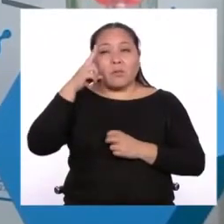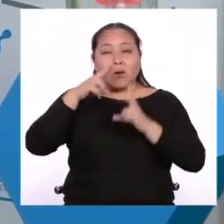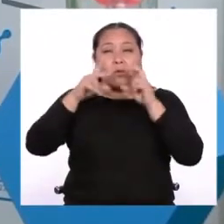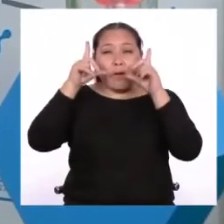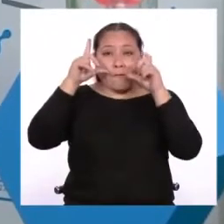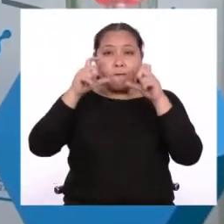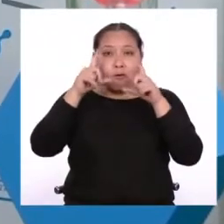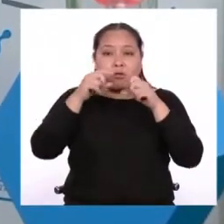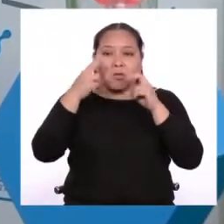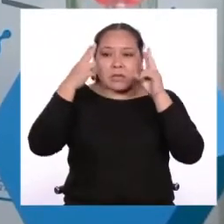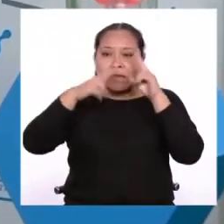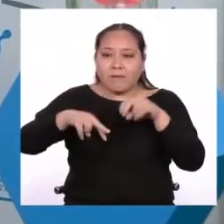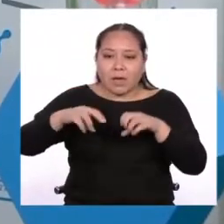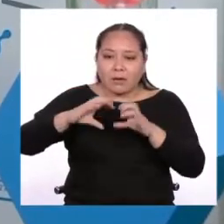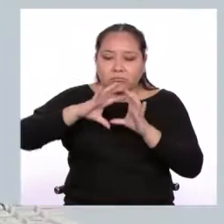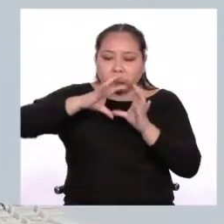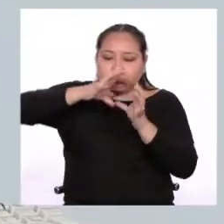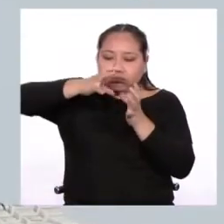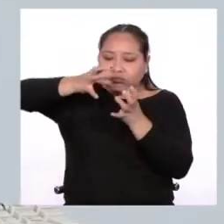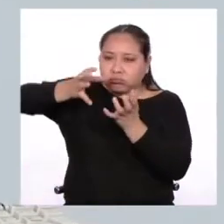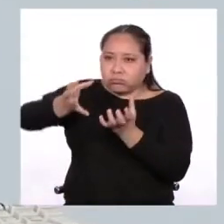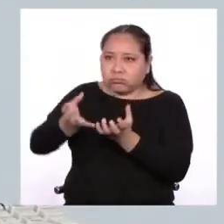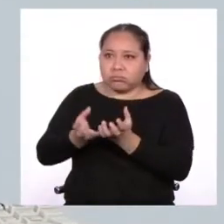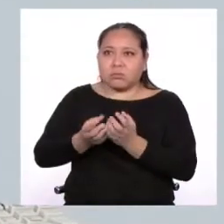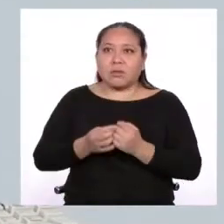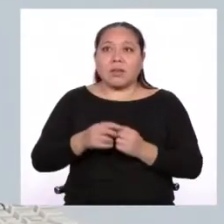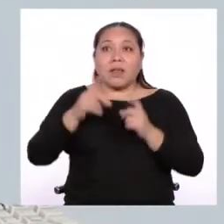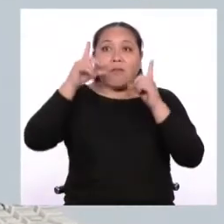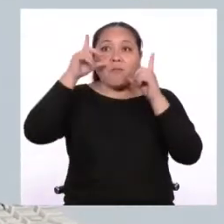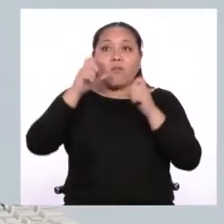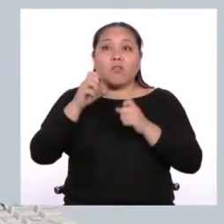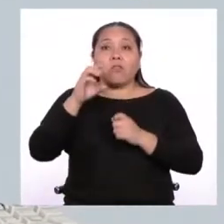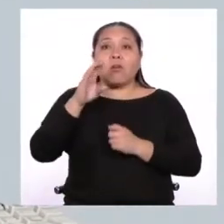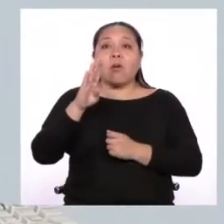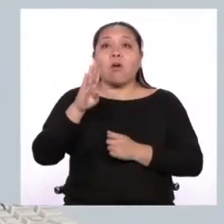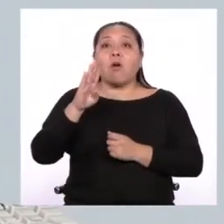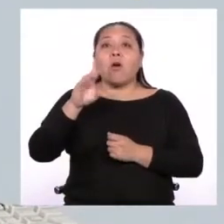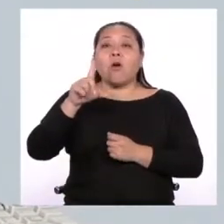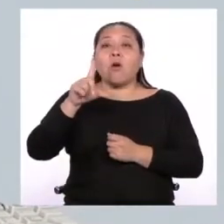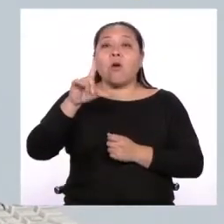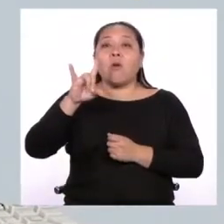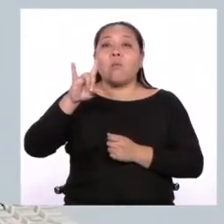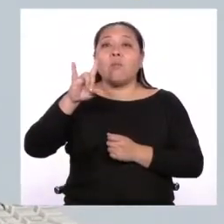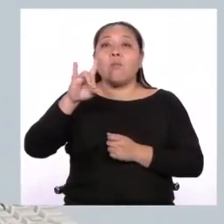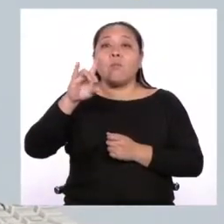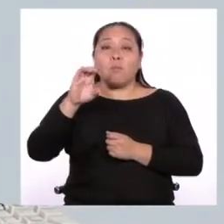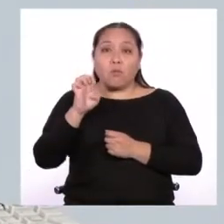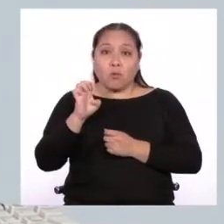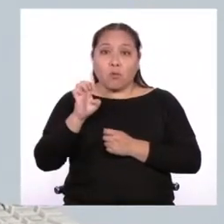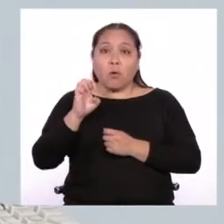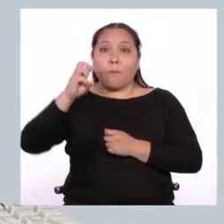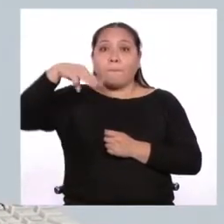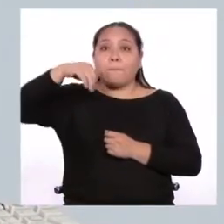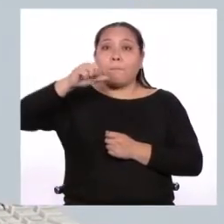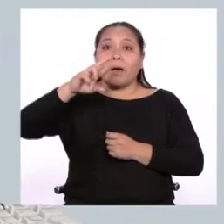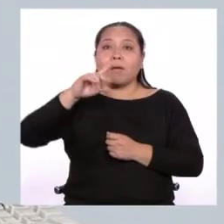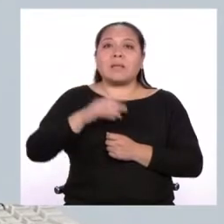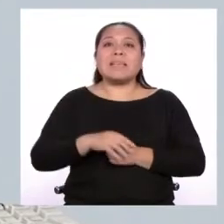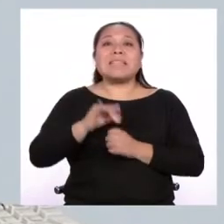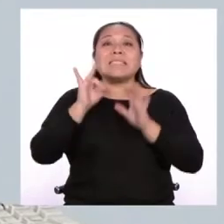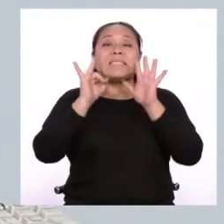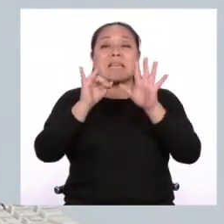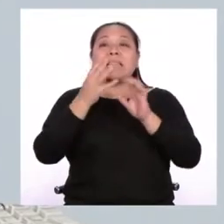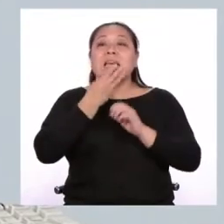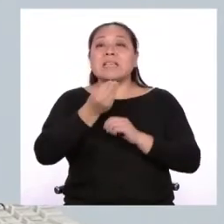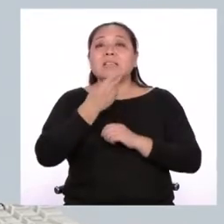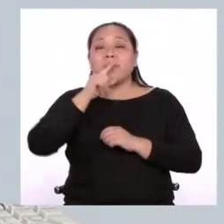apreciar la redondez de la Tierra. La foto se llama Blue Marvel o Canica Azur y fue tomada el 7 de diciembre de